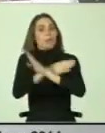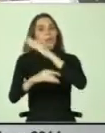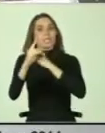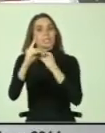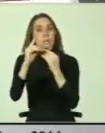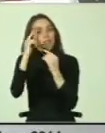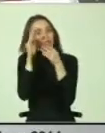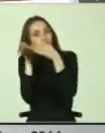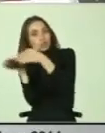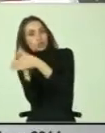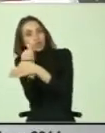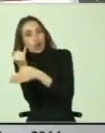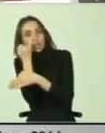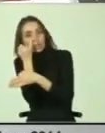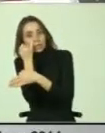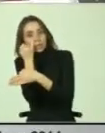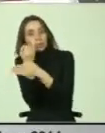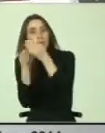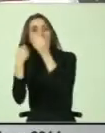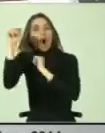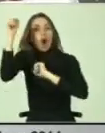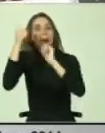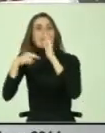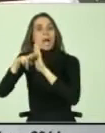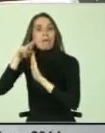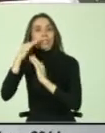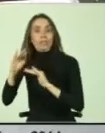más allá que el Instituto de Rehabilitación Infantil.